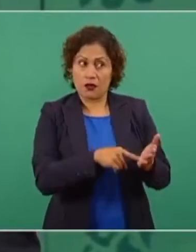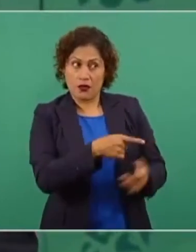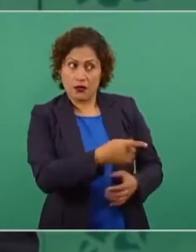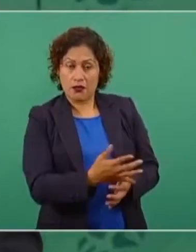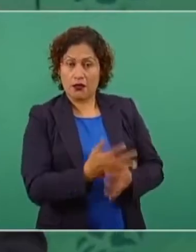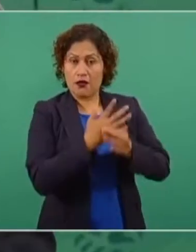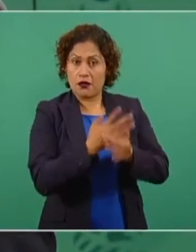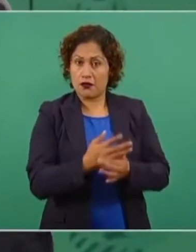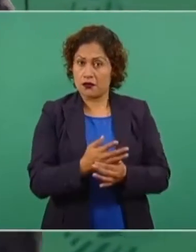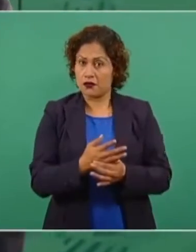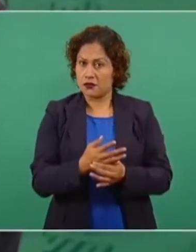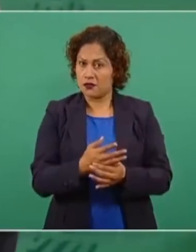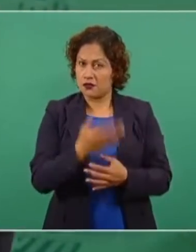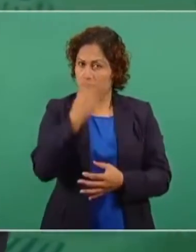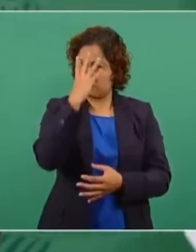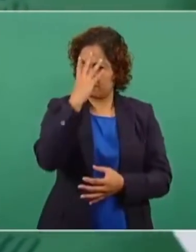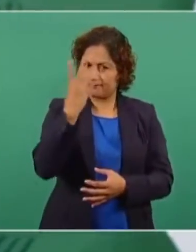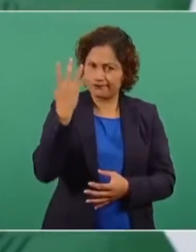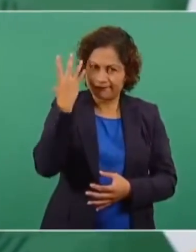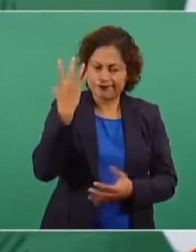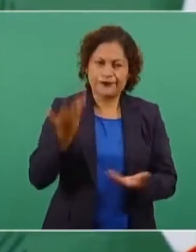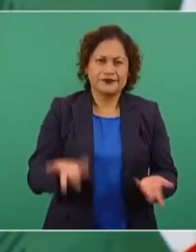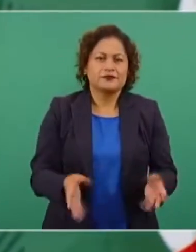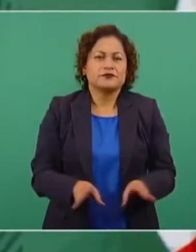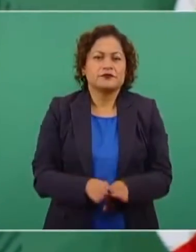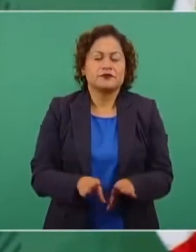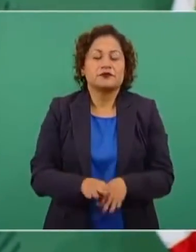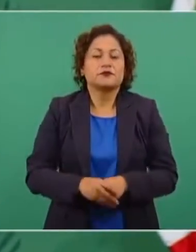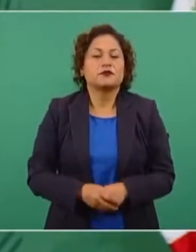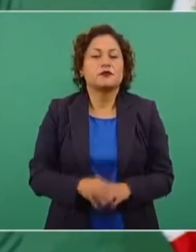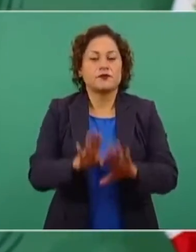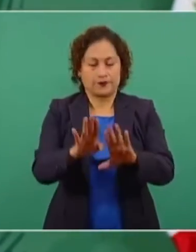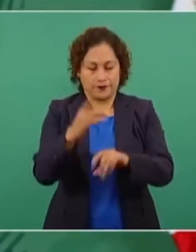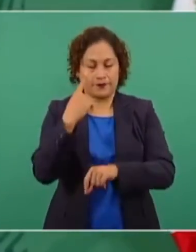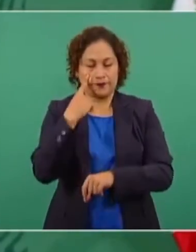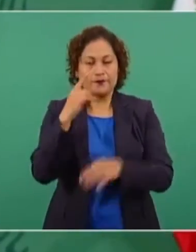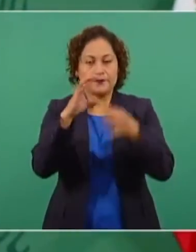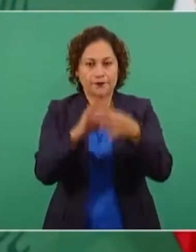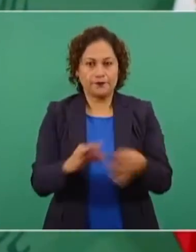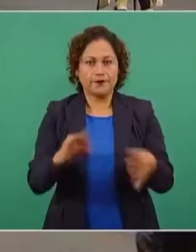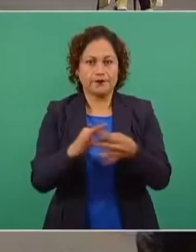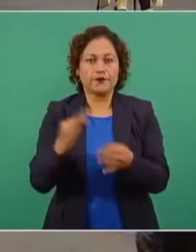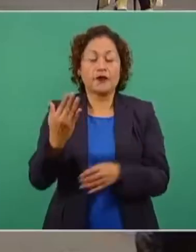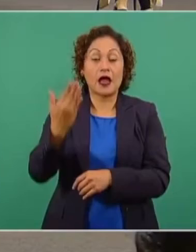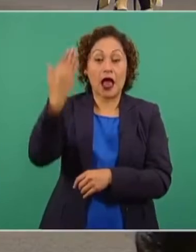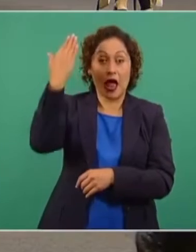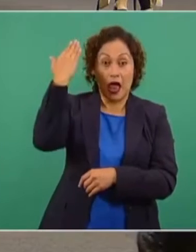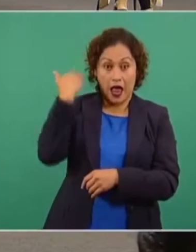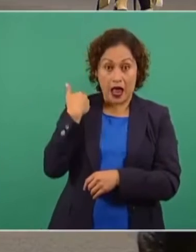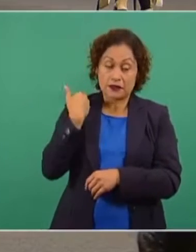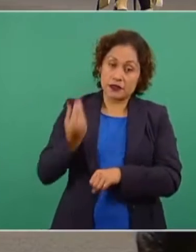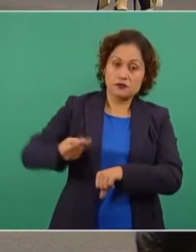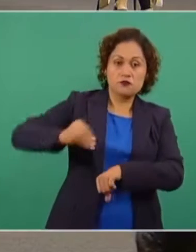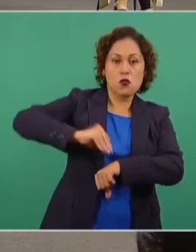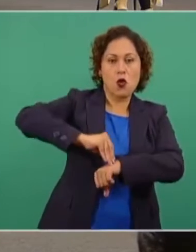Esa medida la tomaron, como se advierte,